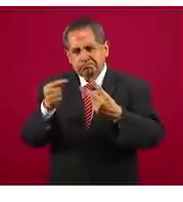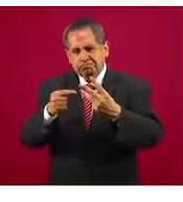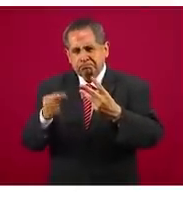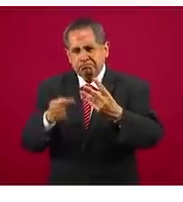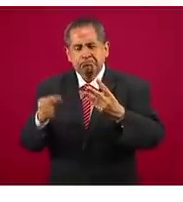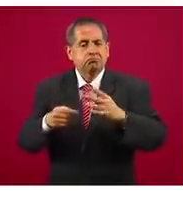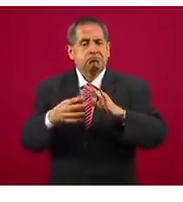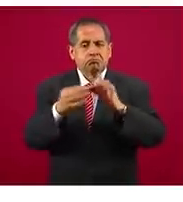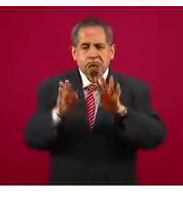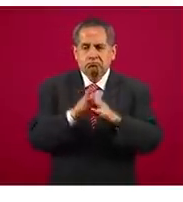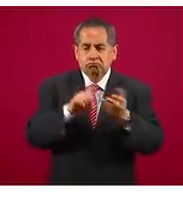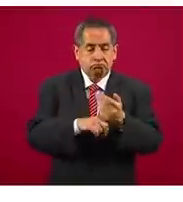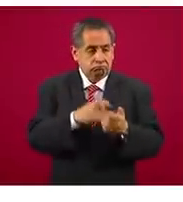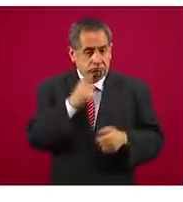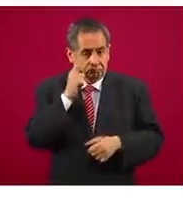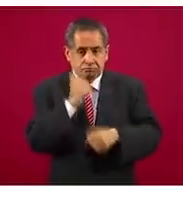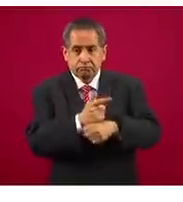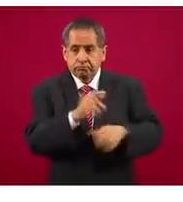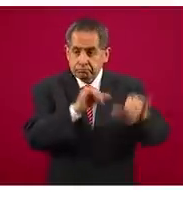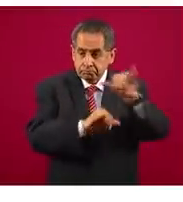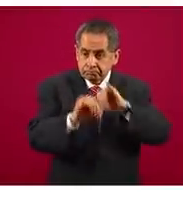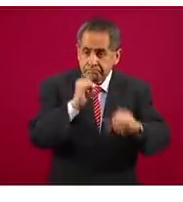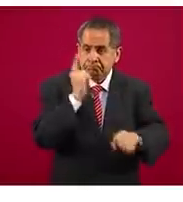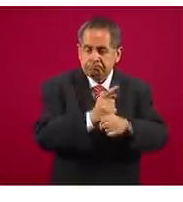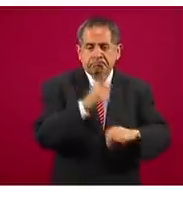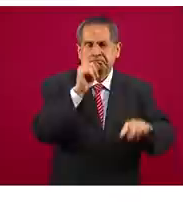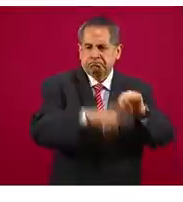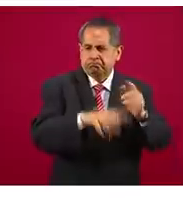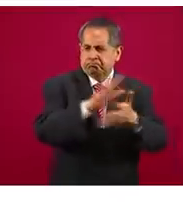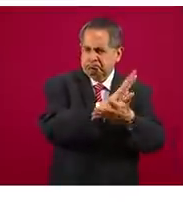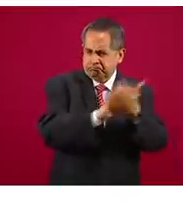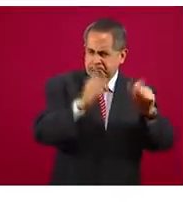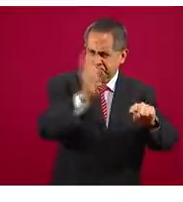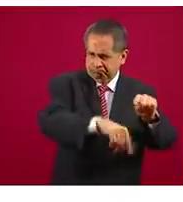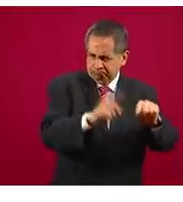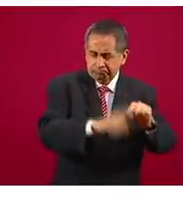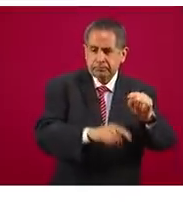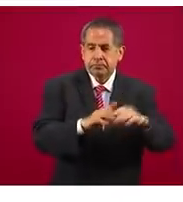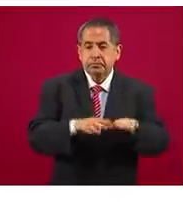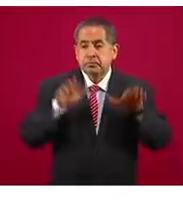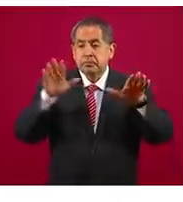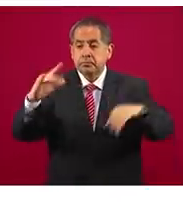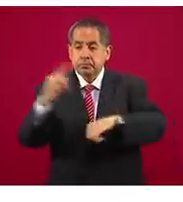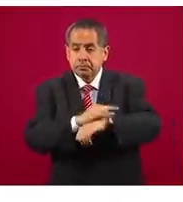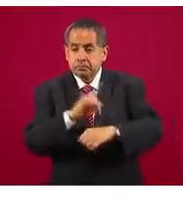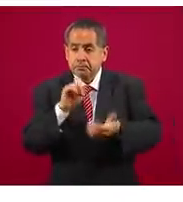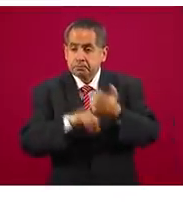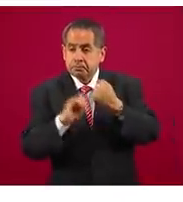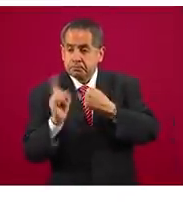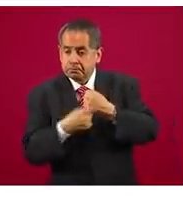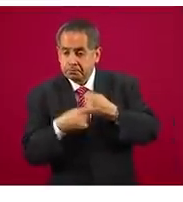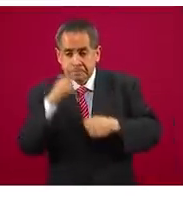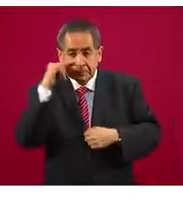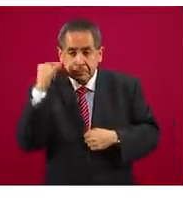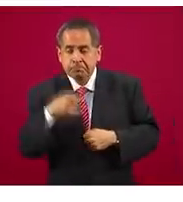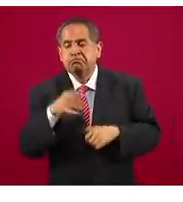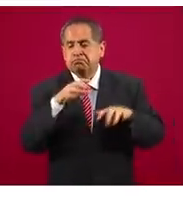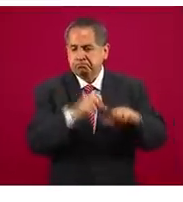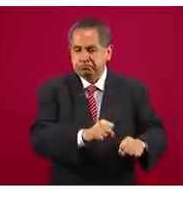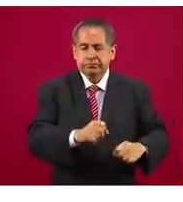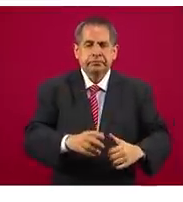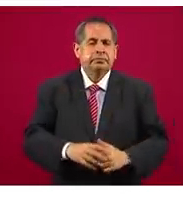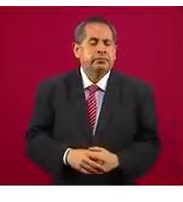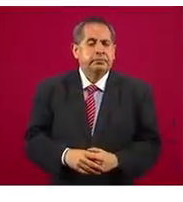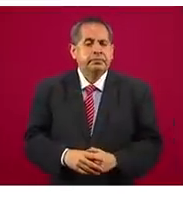numerarios. Tenemos laboratorios destruidos 28, pistas de aterrizaje 5, etcétera. La que sigue, por favor.